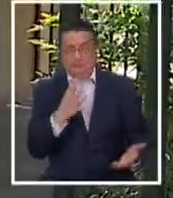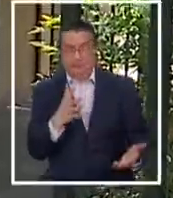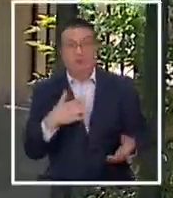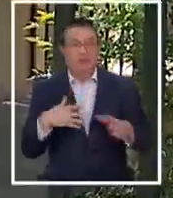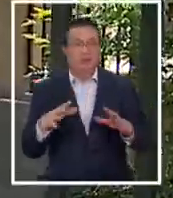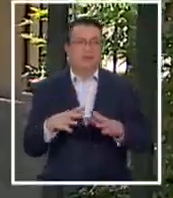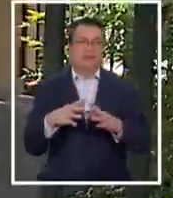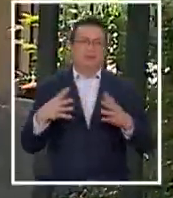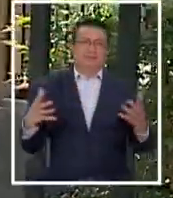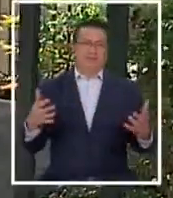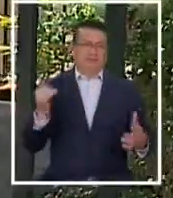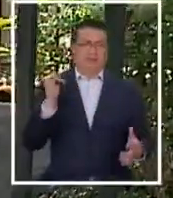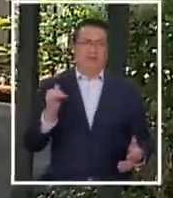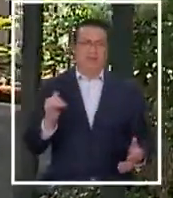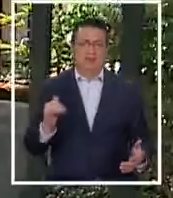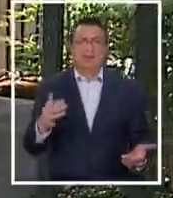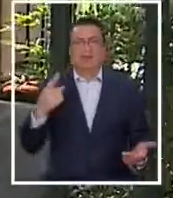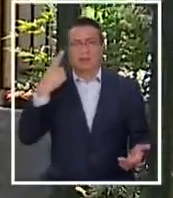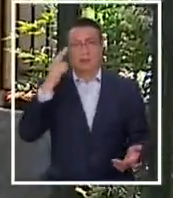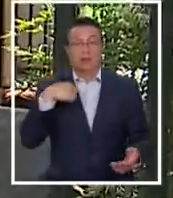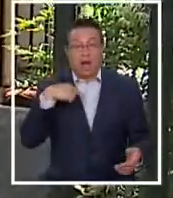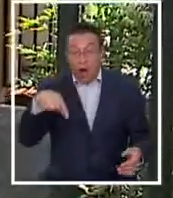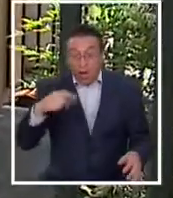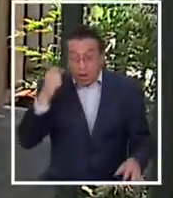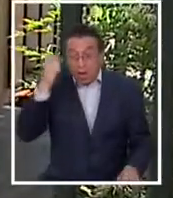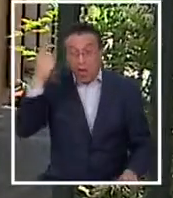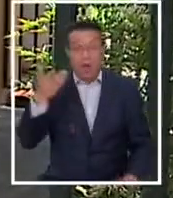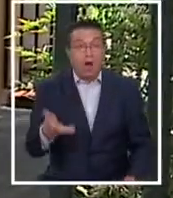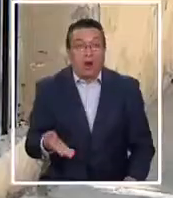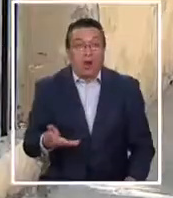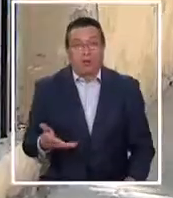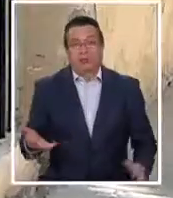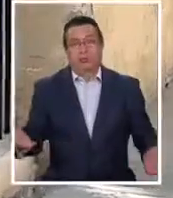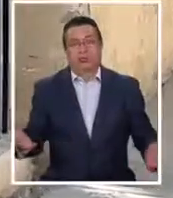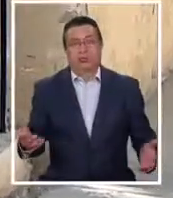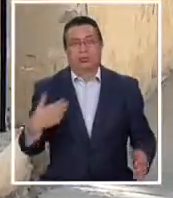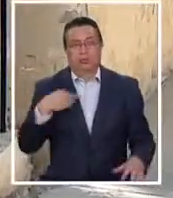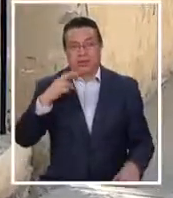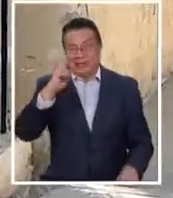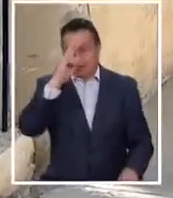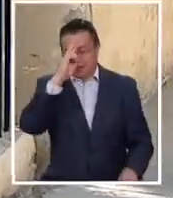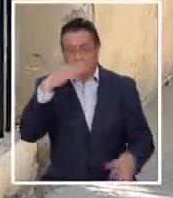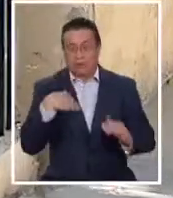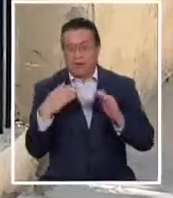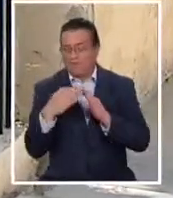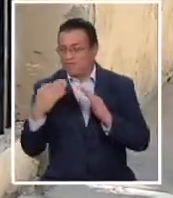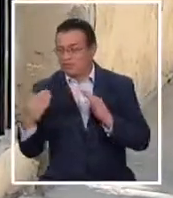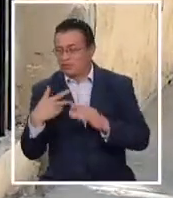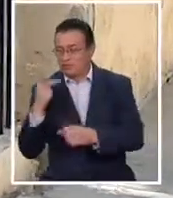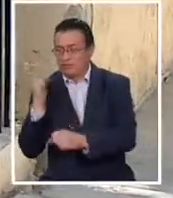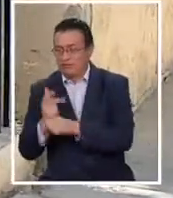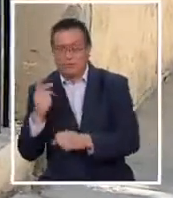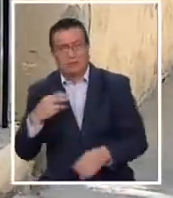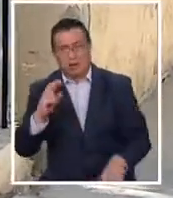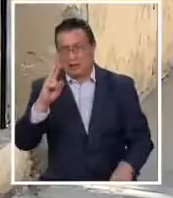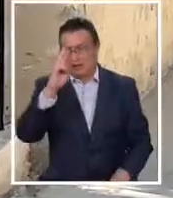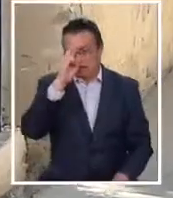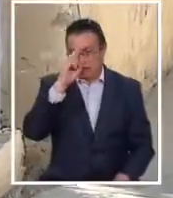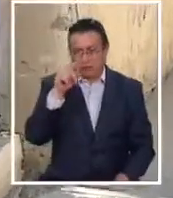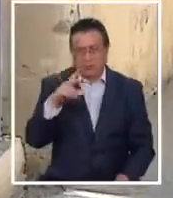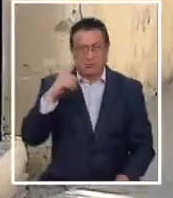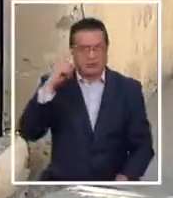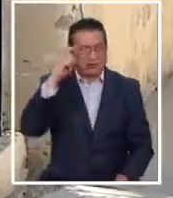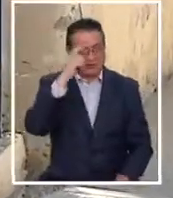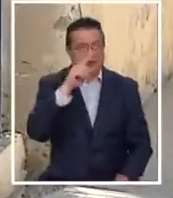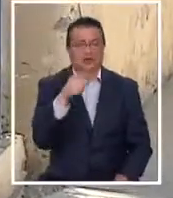desconcertante, sí, pero me acabo de enterar. Es insólito. Es como raro robarle a tu propio vecino, entonces eso ha sido súper, yo creo que ha sido muy